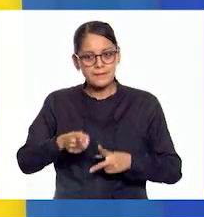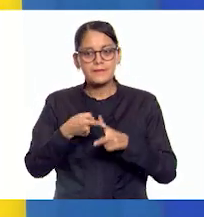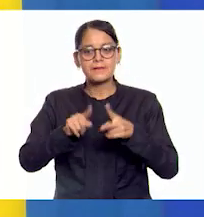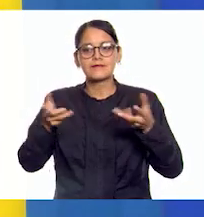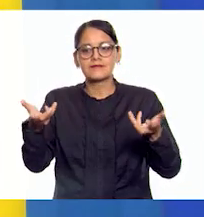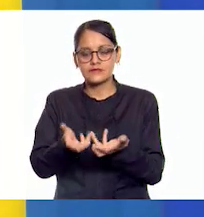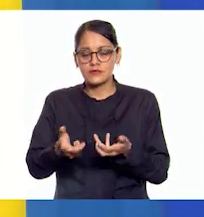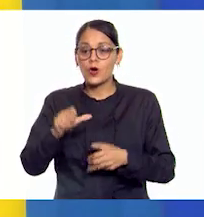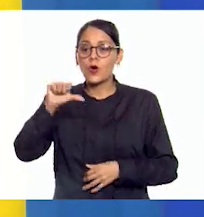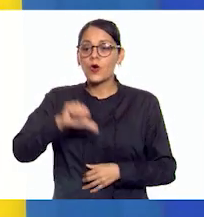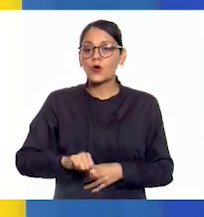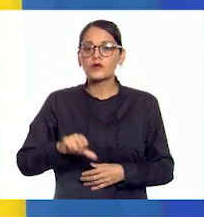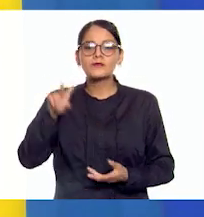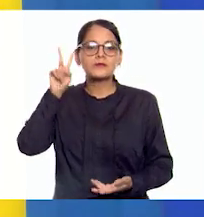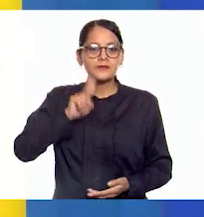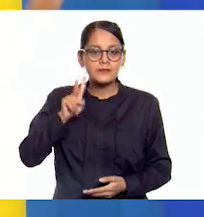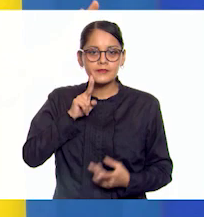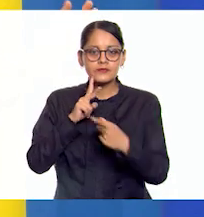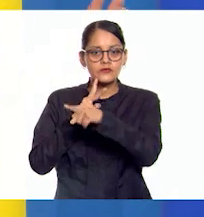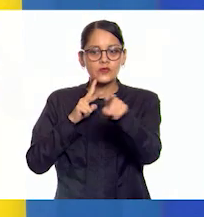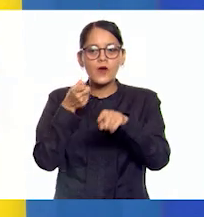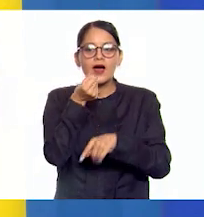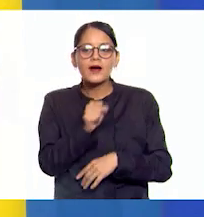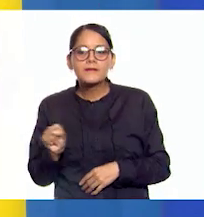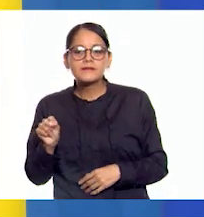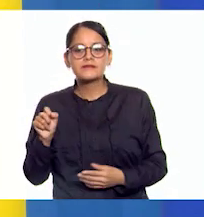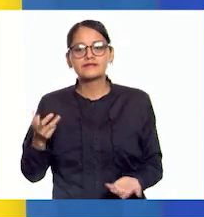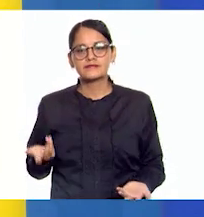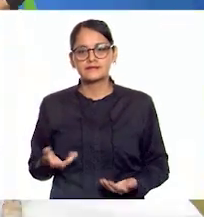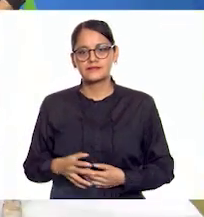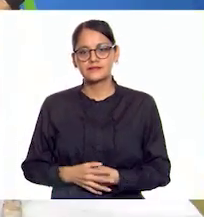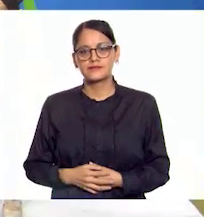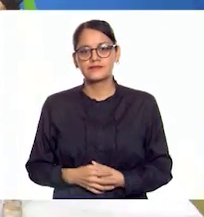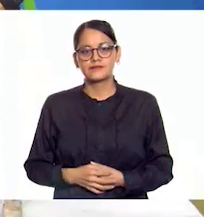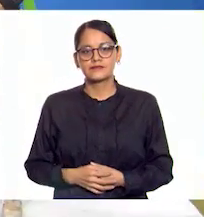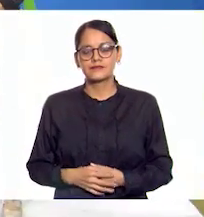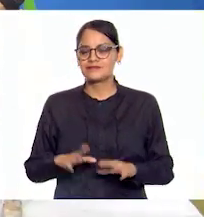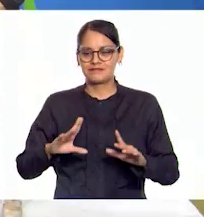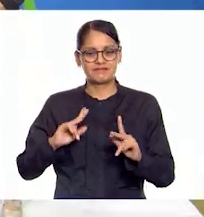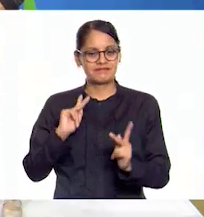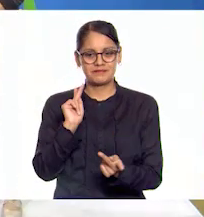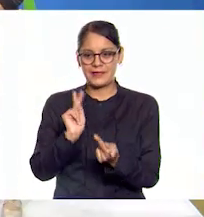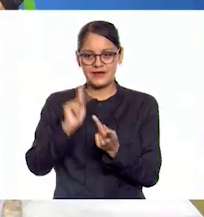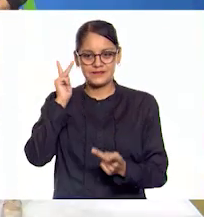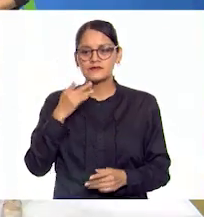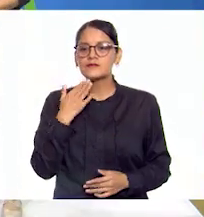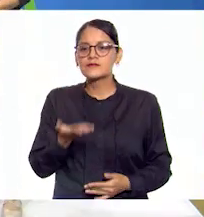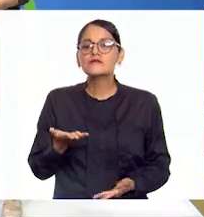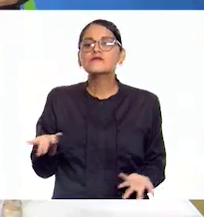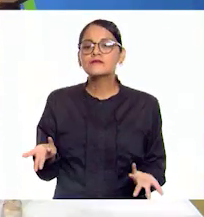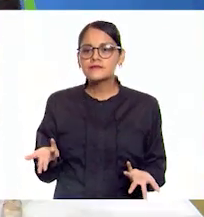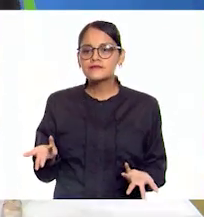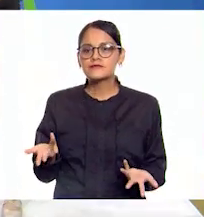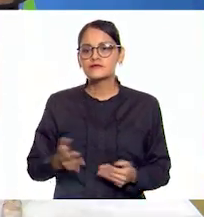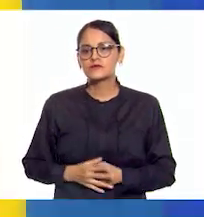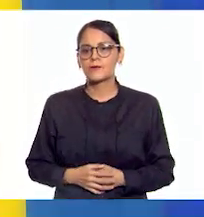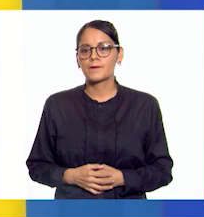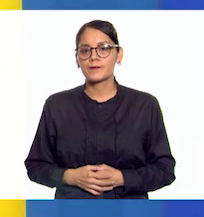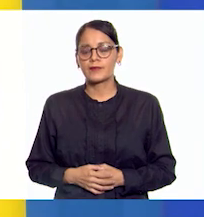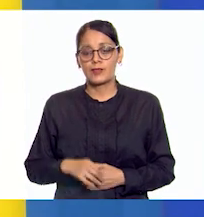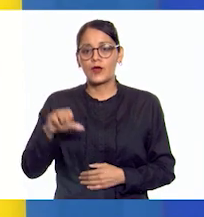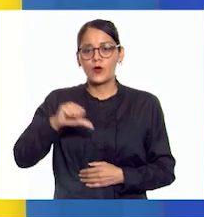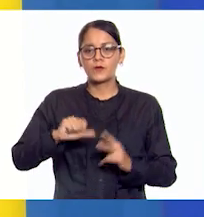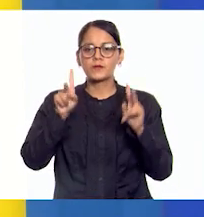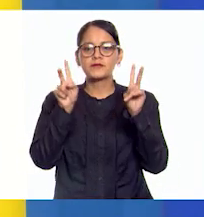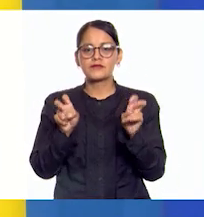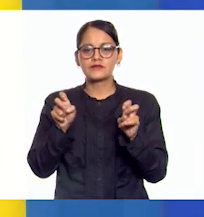hoy pondremos a prueba sus destrezas y habilidades. ¡Perfecto! ¿Qué tema vamos a revisar? Aprenderemos